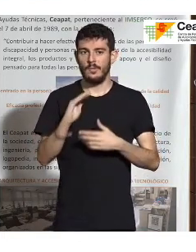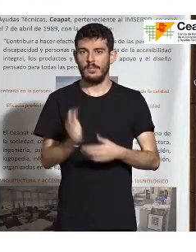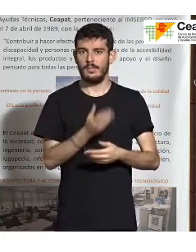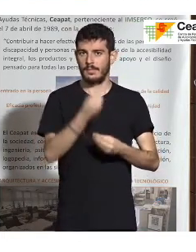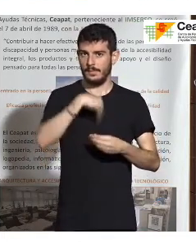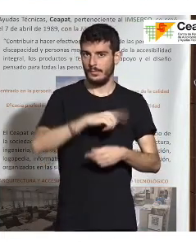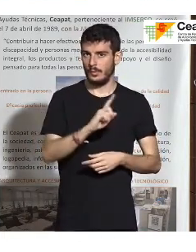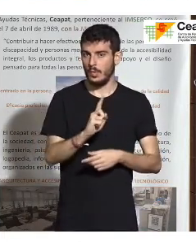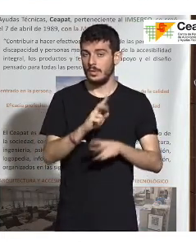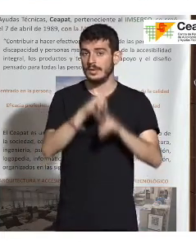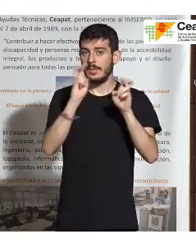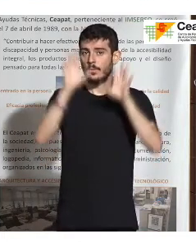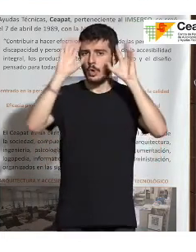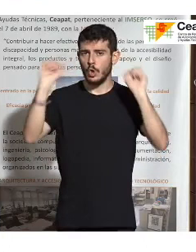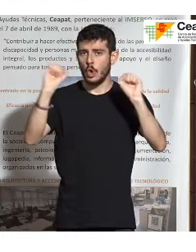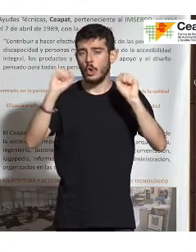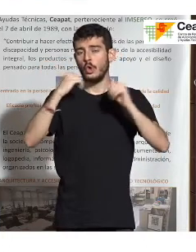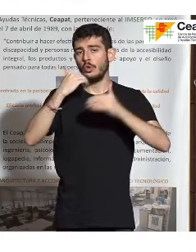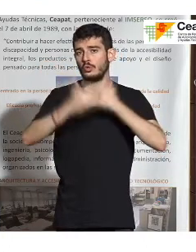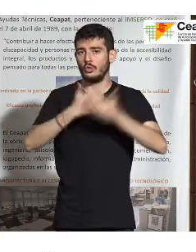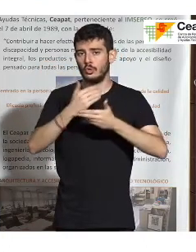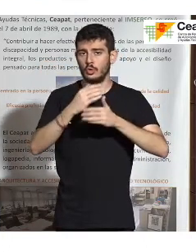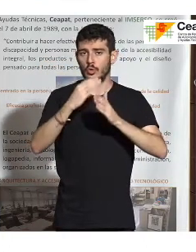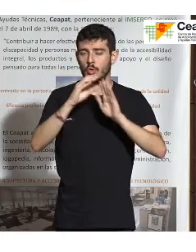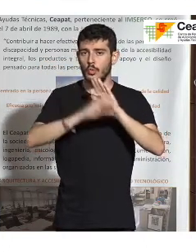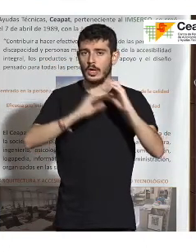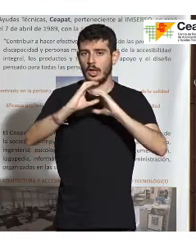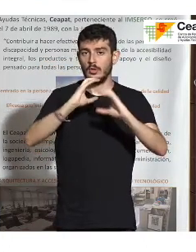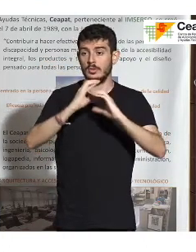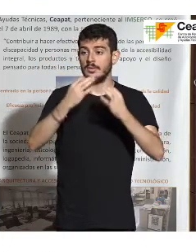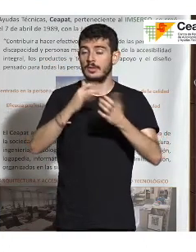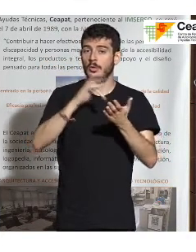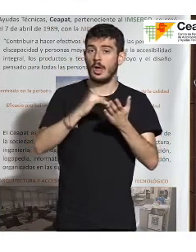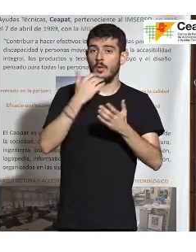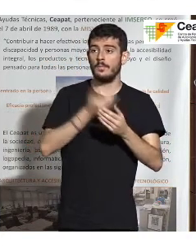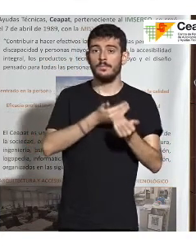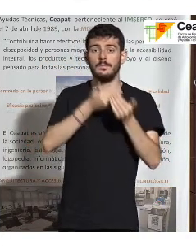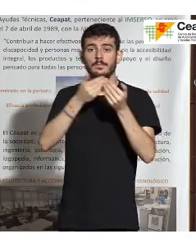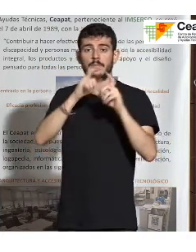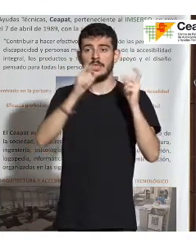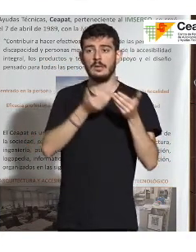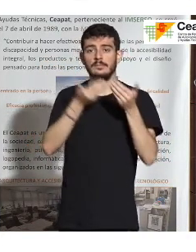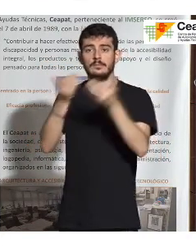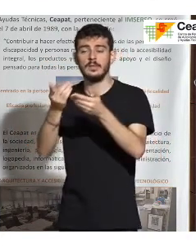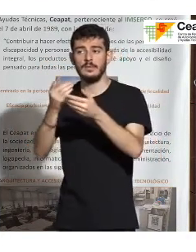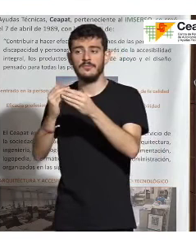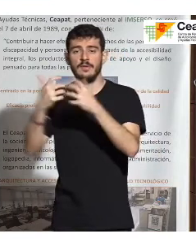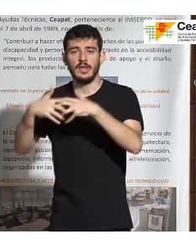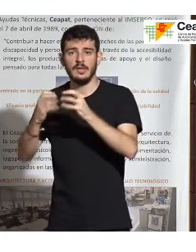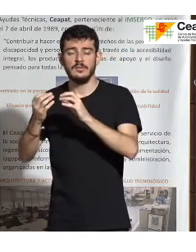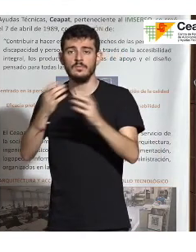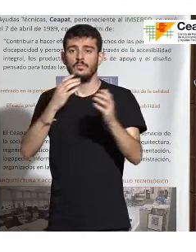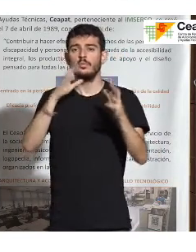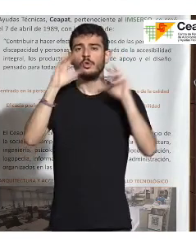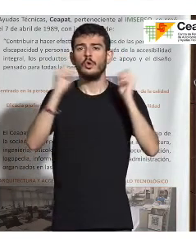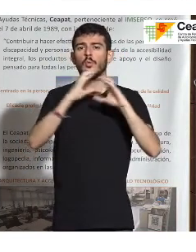es respecto a lo que son los protocolos de comunicaciones. Ha habido algo que siempre a los prestadores, respecto a los fabricantes, incomodaba mucho, y es que los protocolos de comunicación